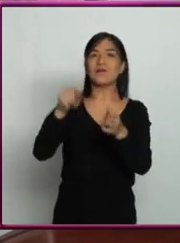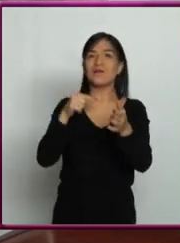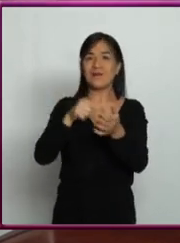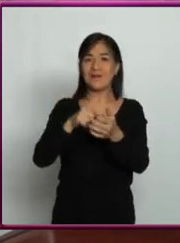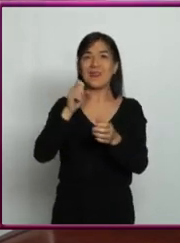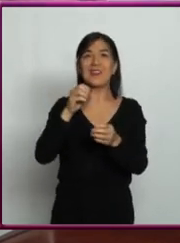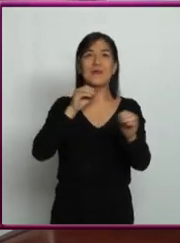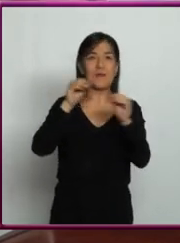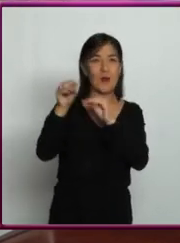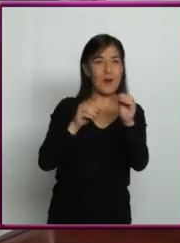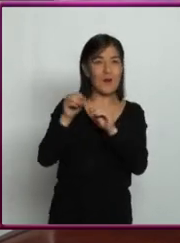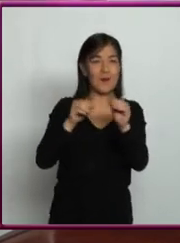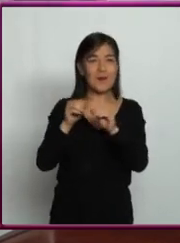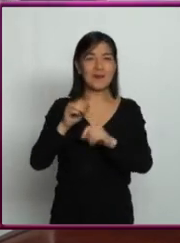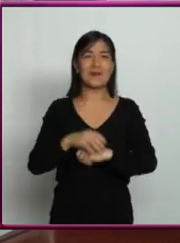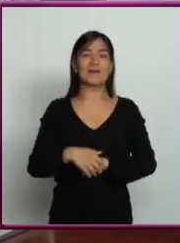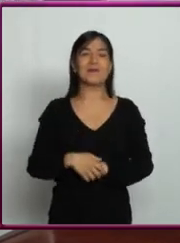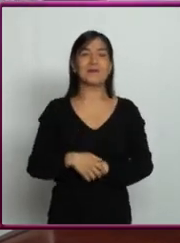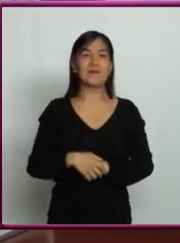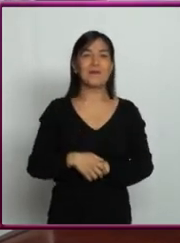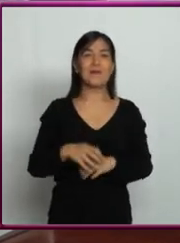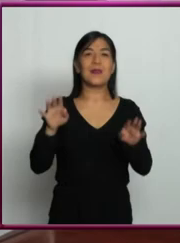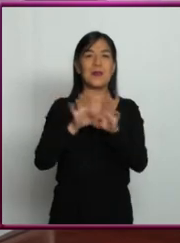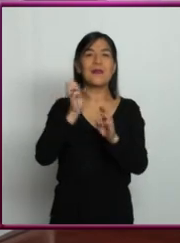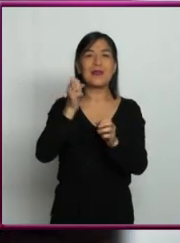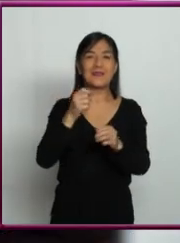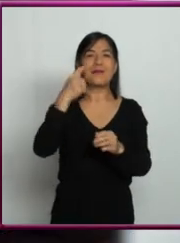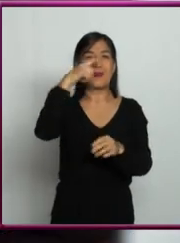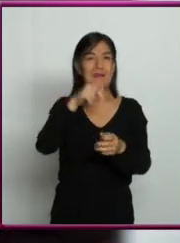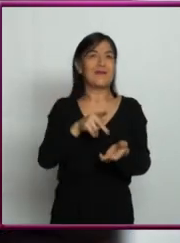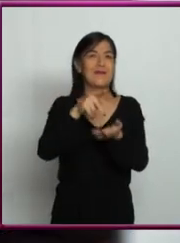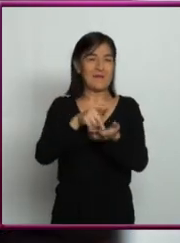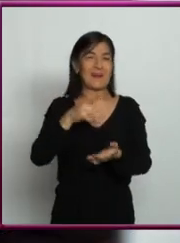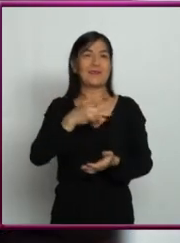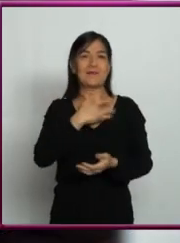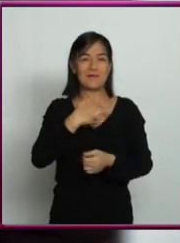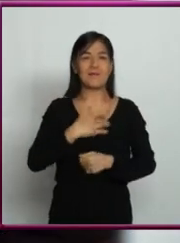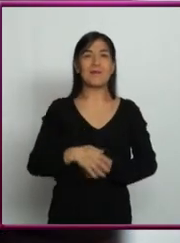así. Y esto cambia la masa, ¿no? Que medimos. Ok.